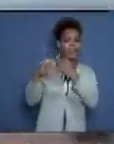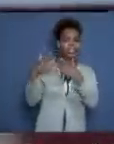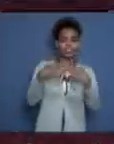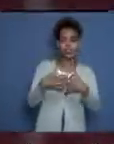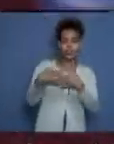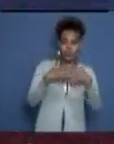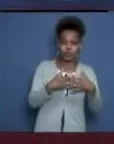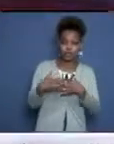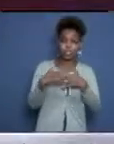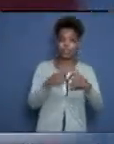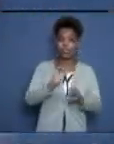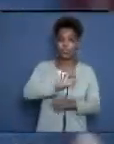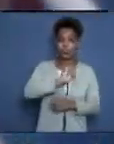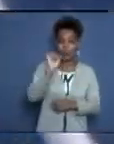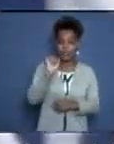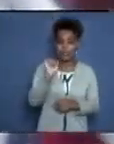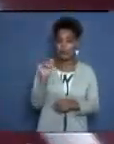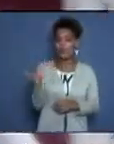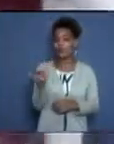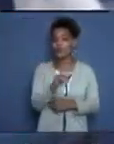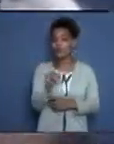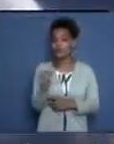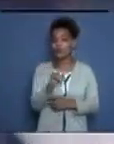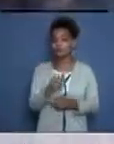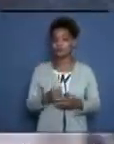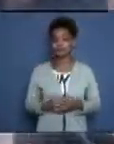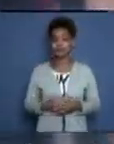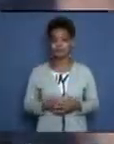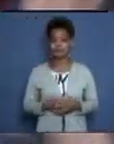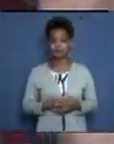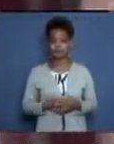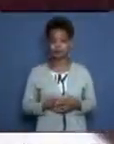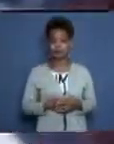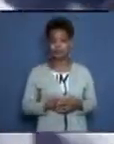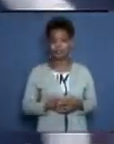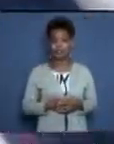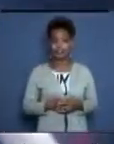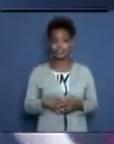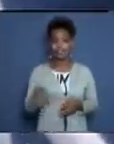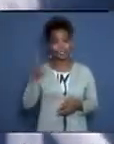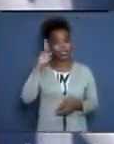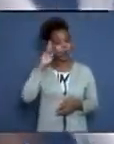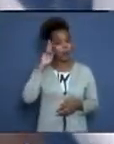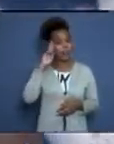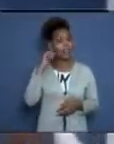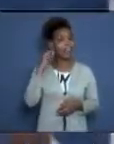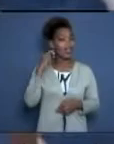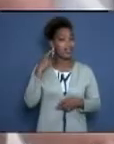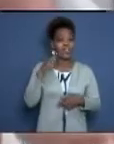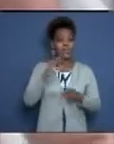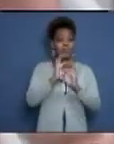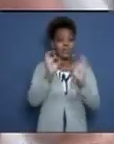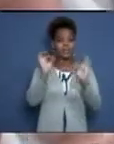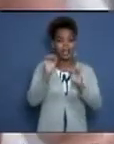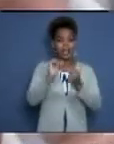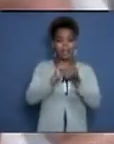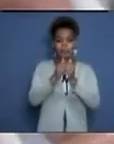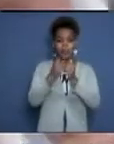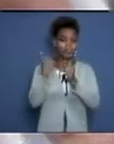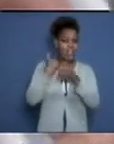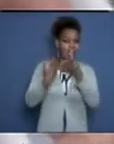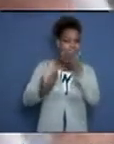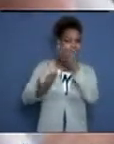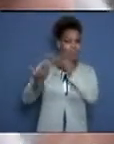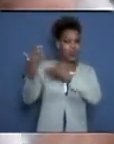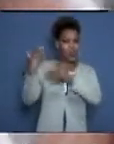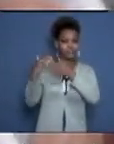Me refiero a Héctor Vinen, a Ariel Hernández y a Félix Sabón. Este último, recuerden que después ganó su tercer título en los Juegos de Sydney 2000.